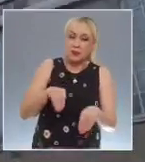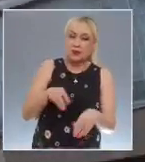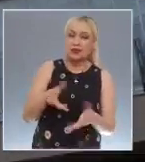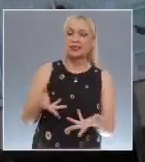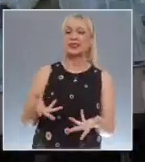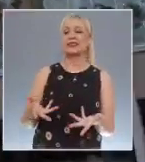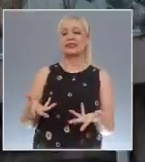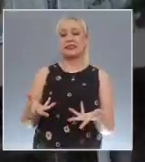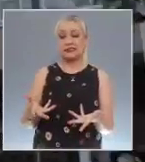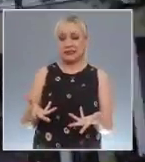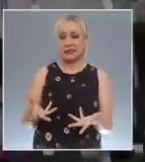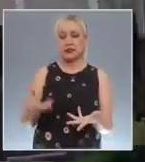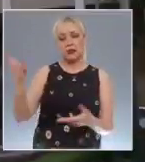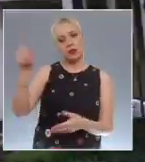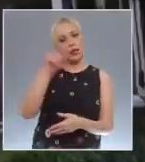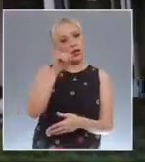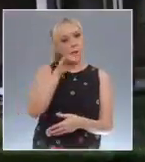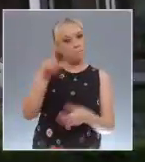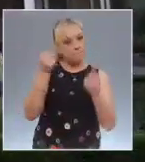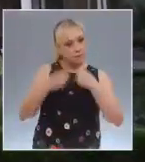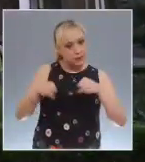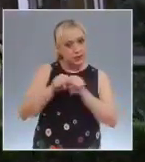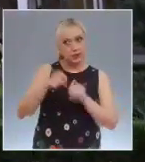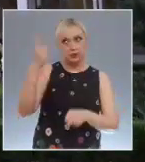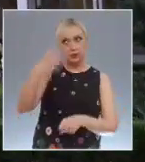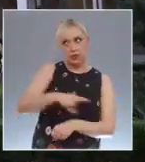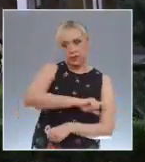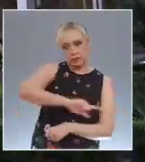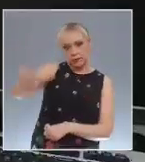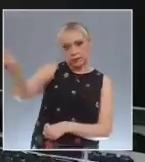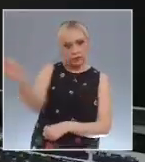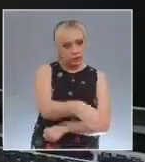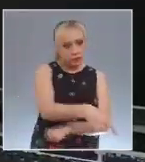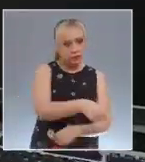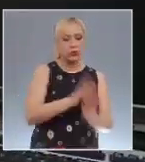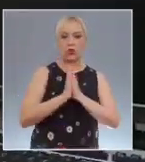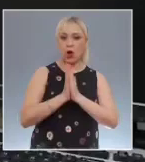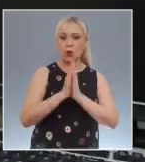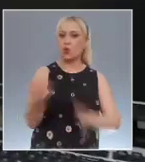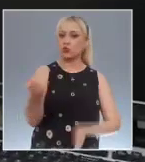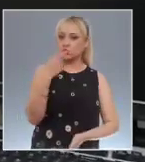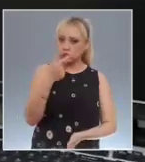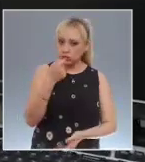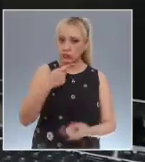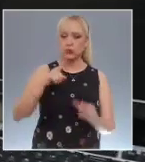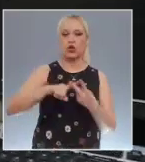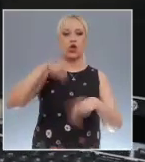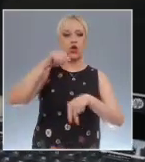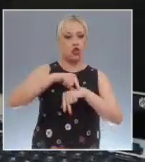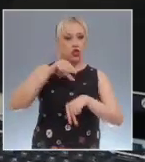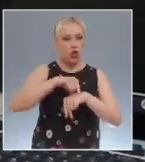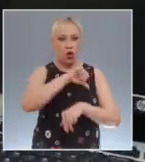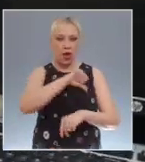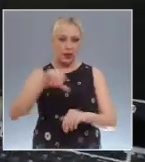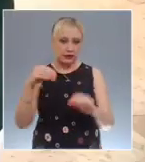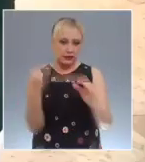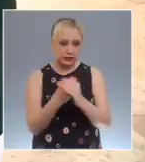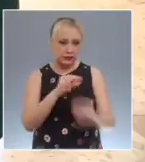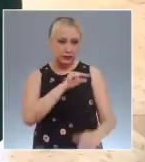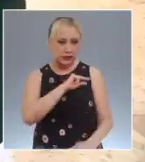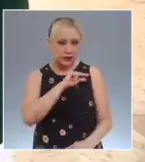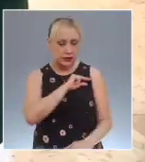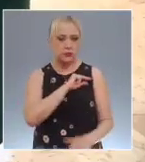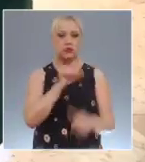medicamentos idóneos y disponga del personal capacitado para su aplicación o bien garantice reciba atención